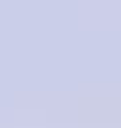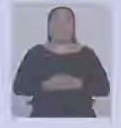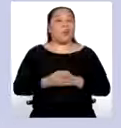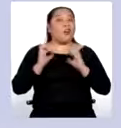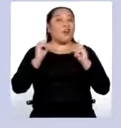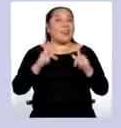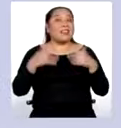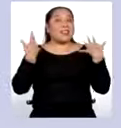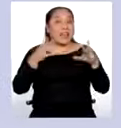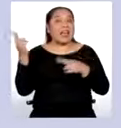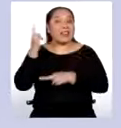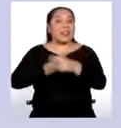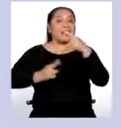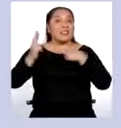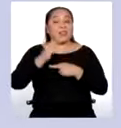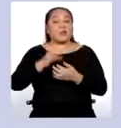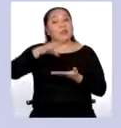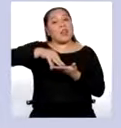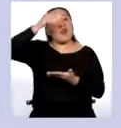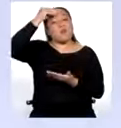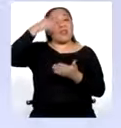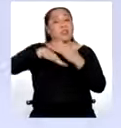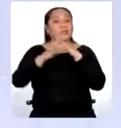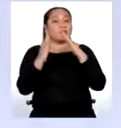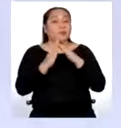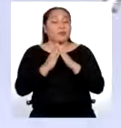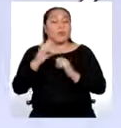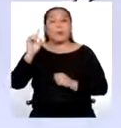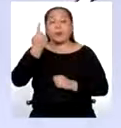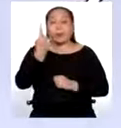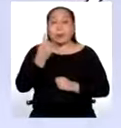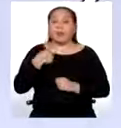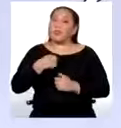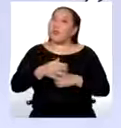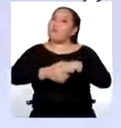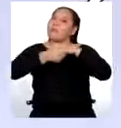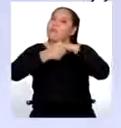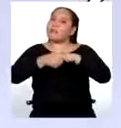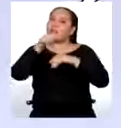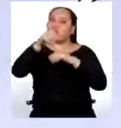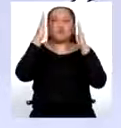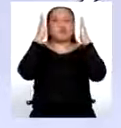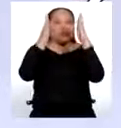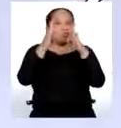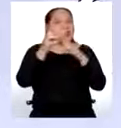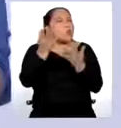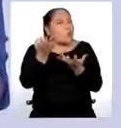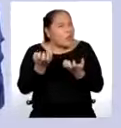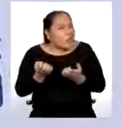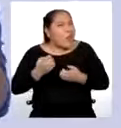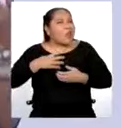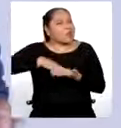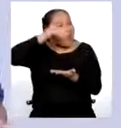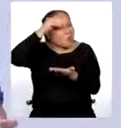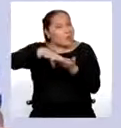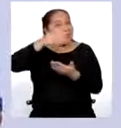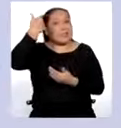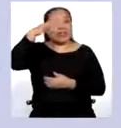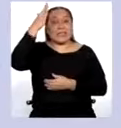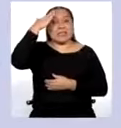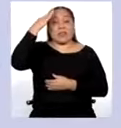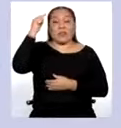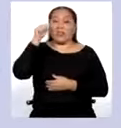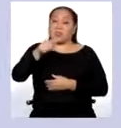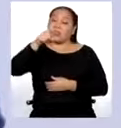Muy bien, ya regresamos aquí en Aprendo en Casa. Primero que nada te felicito por tu atención y por tus ganas de aprender. Ya sabes que estas son